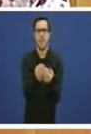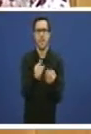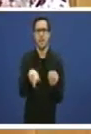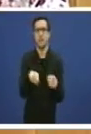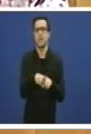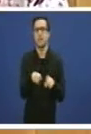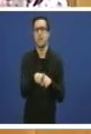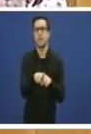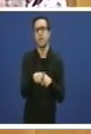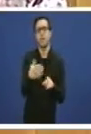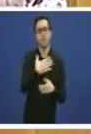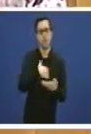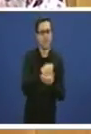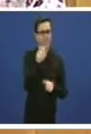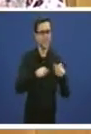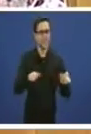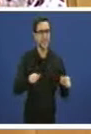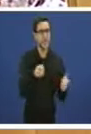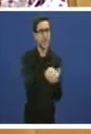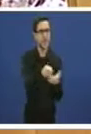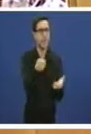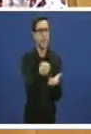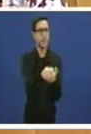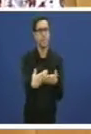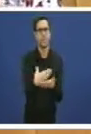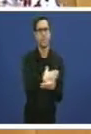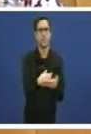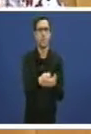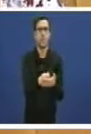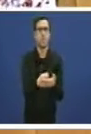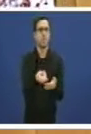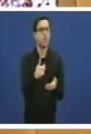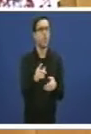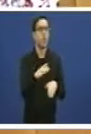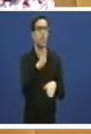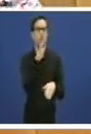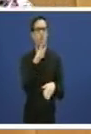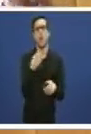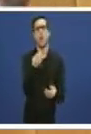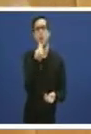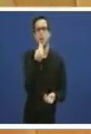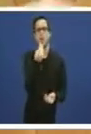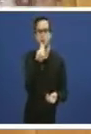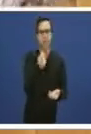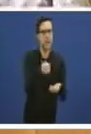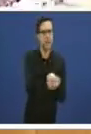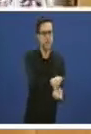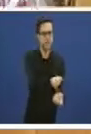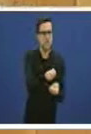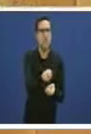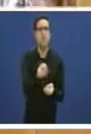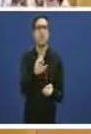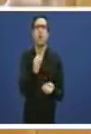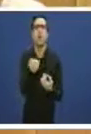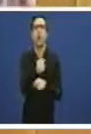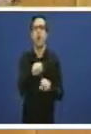impostos directos e indirectos que pagamos só polo feito de residir, só polo feito de consumir, independentemente de que teñamos en ese